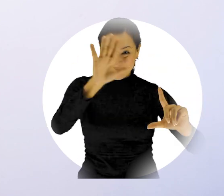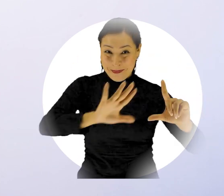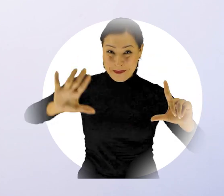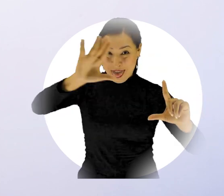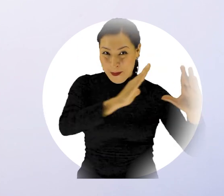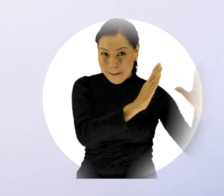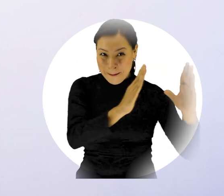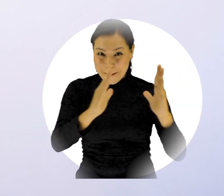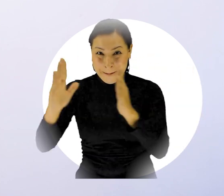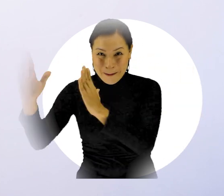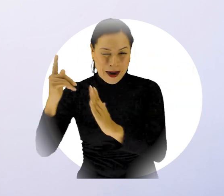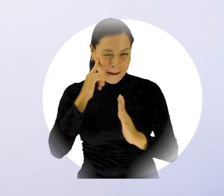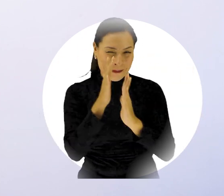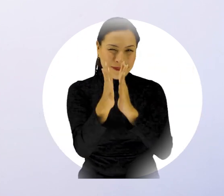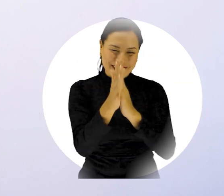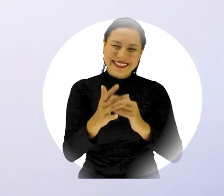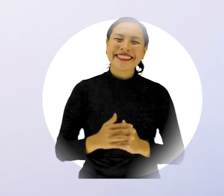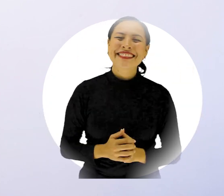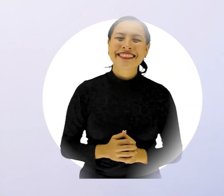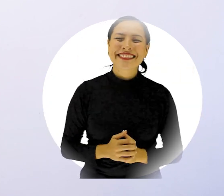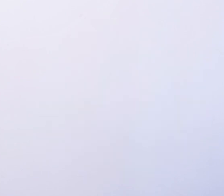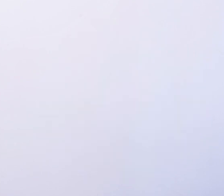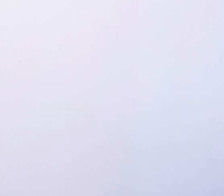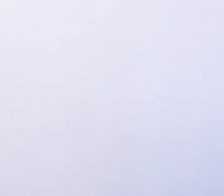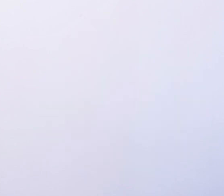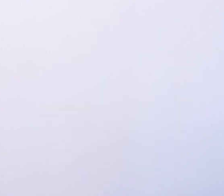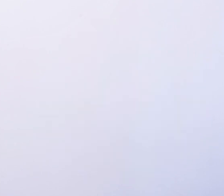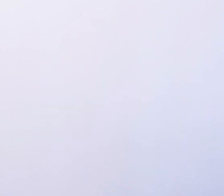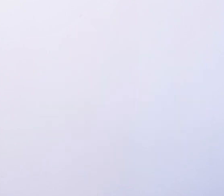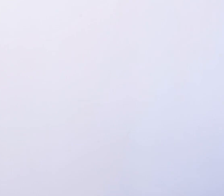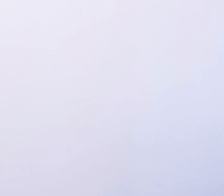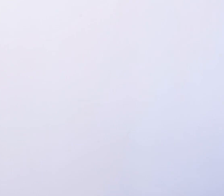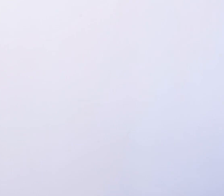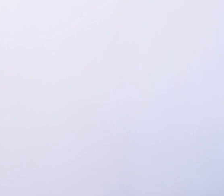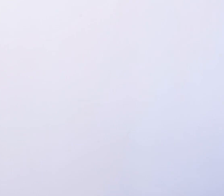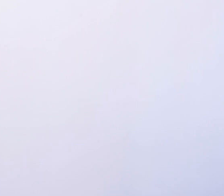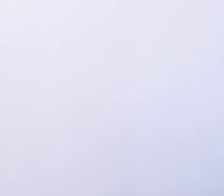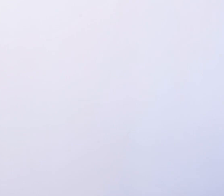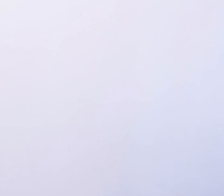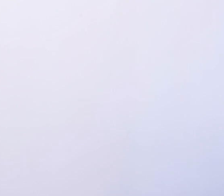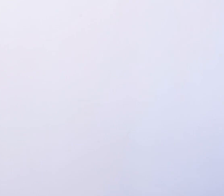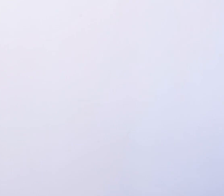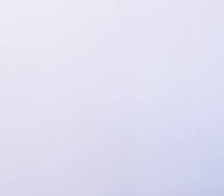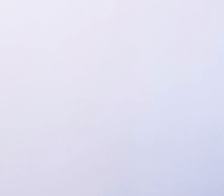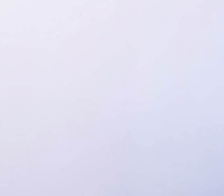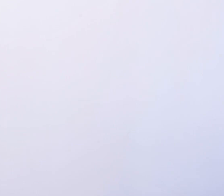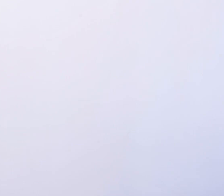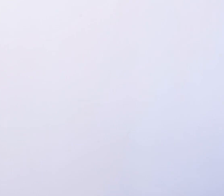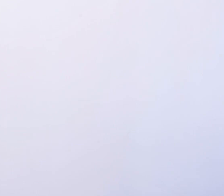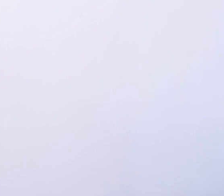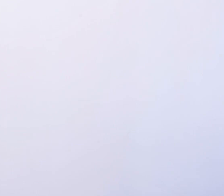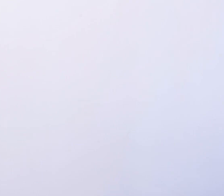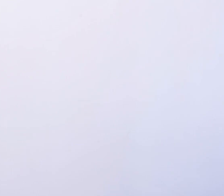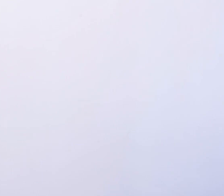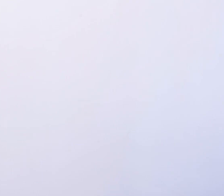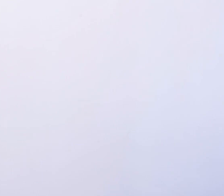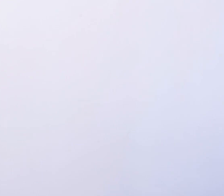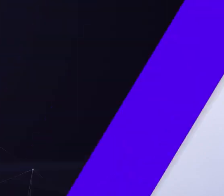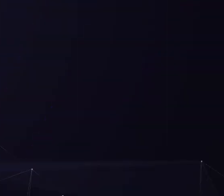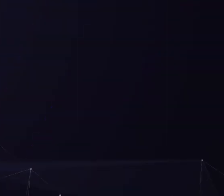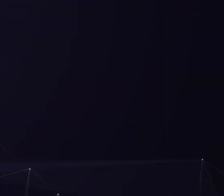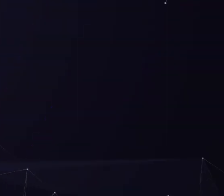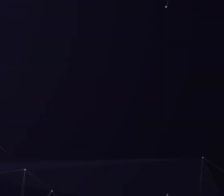de cara al próximo año. Así que para conocer toda esta información y planear de la mejor manera tu año 2023, quédate hasta el final de este video.